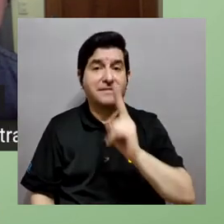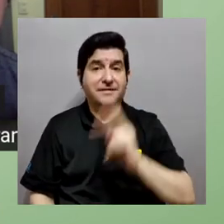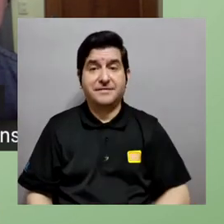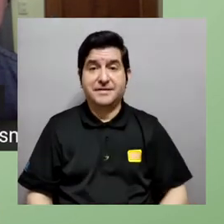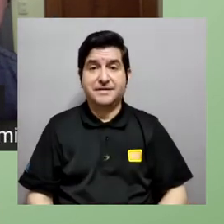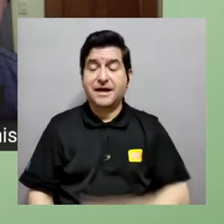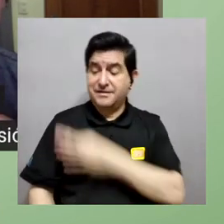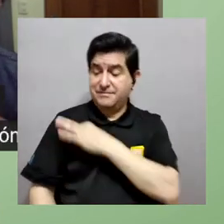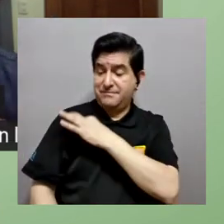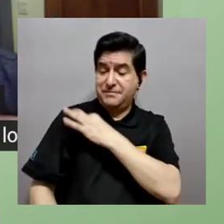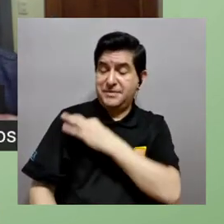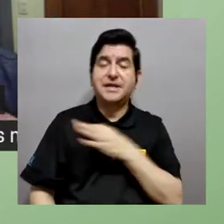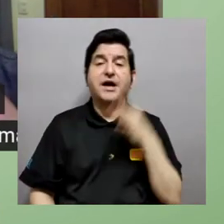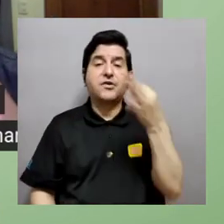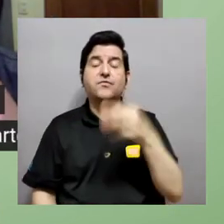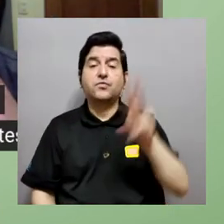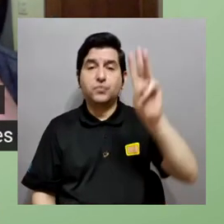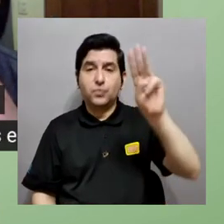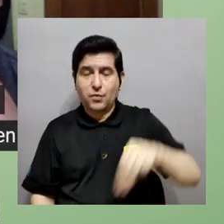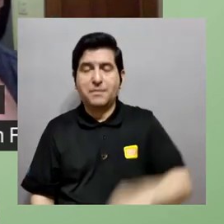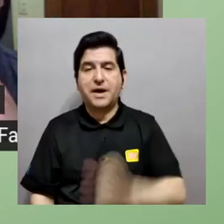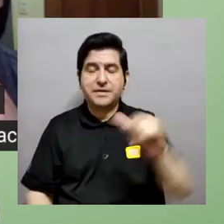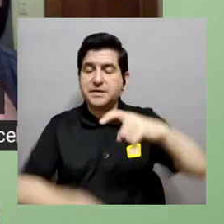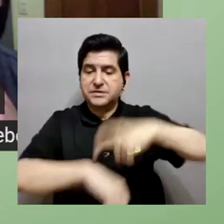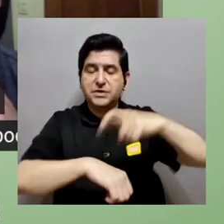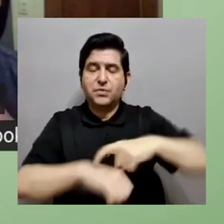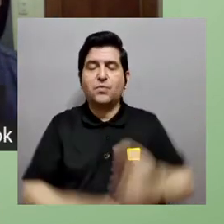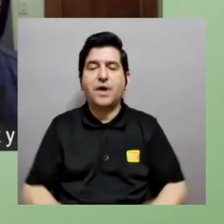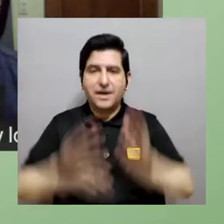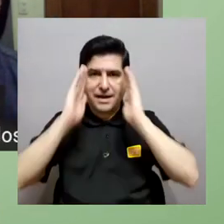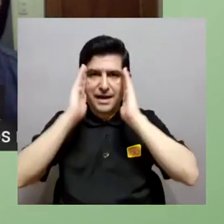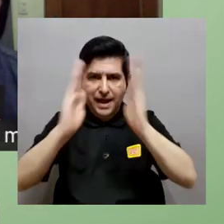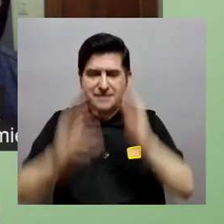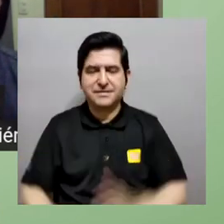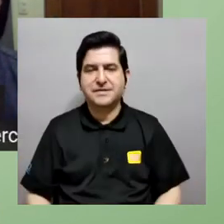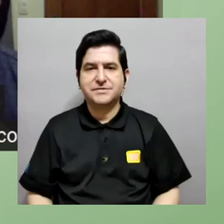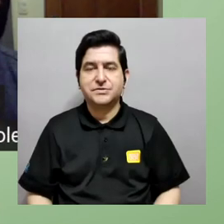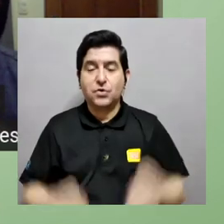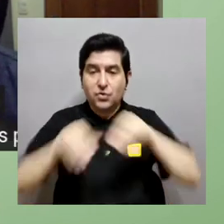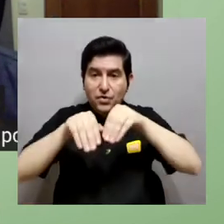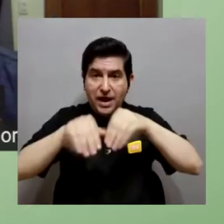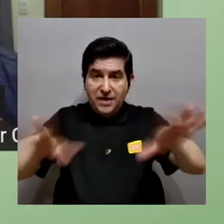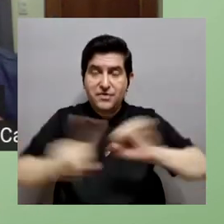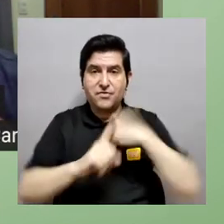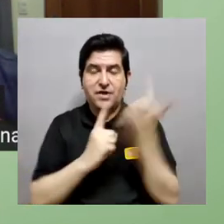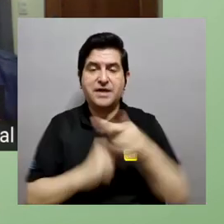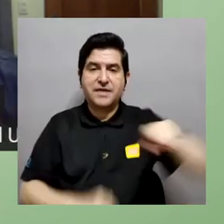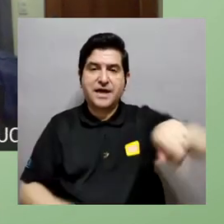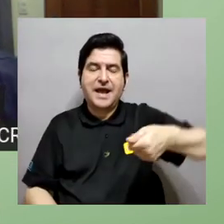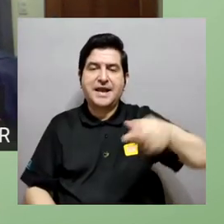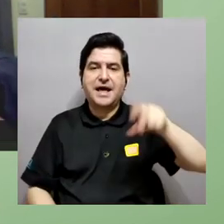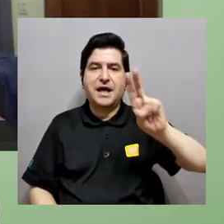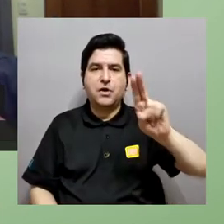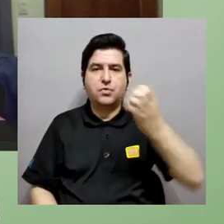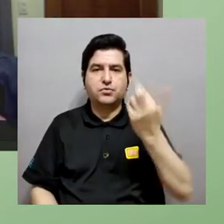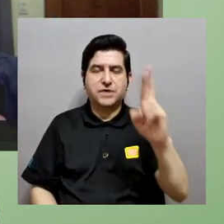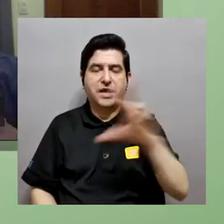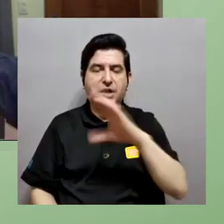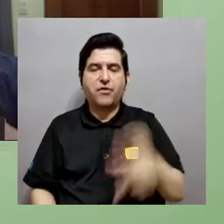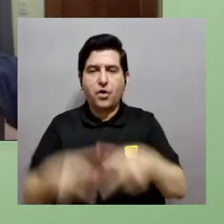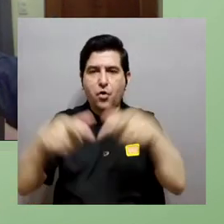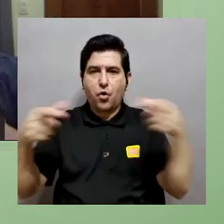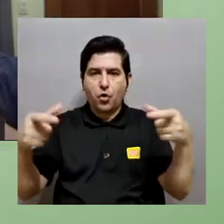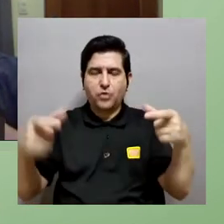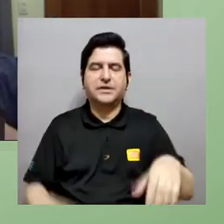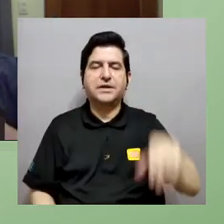a Gaby y de verdad pues le invitamos a que el próximo martes a esta hora sintonícenos a través